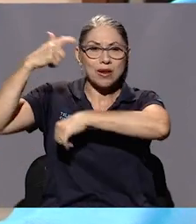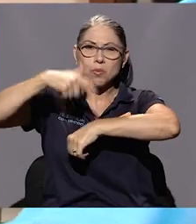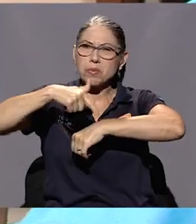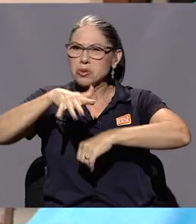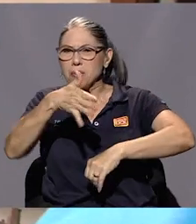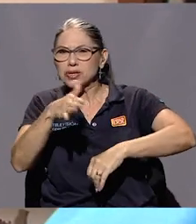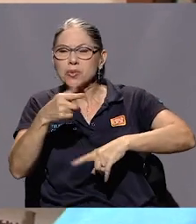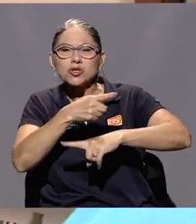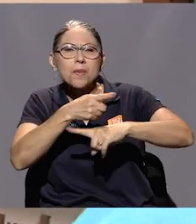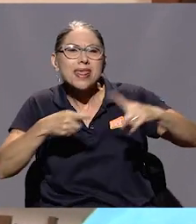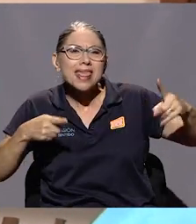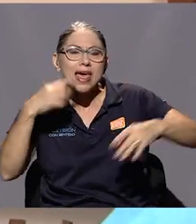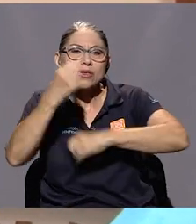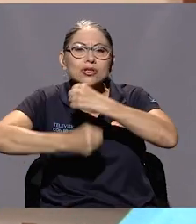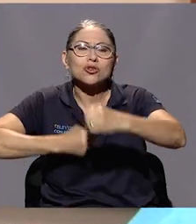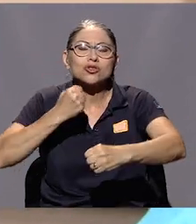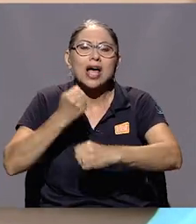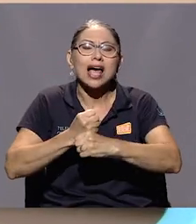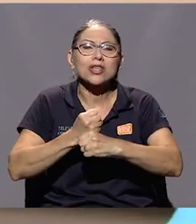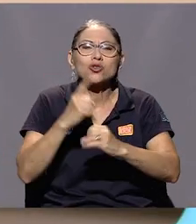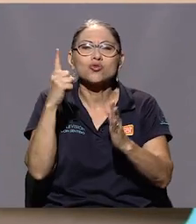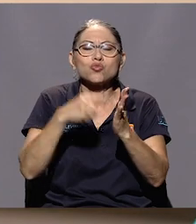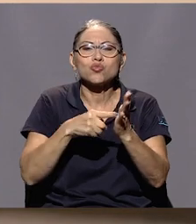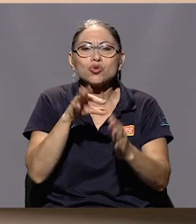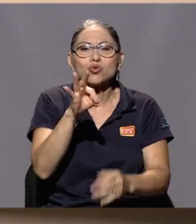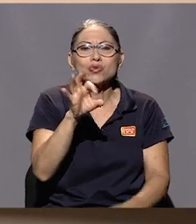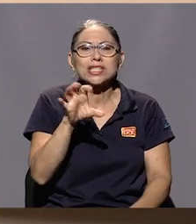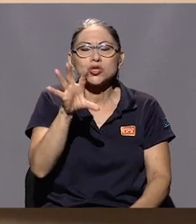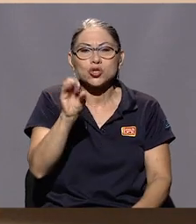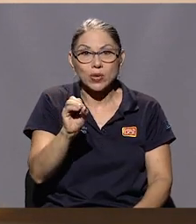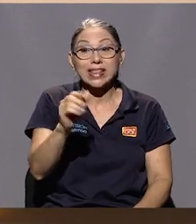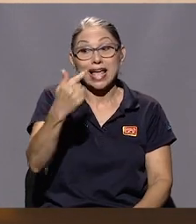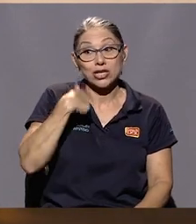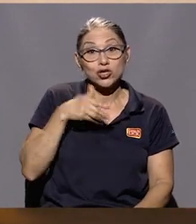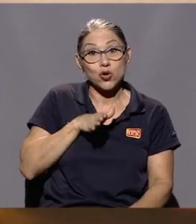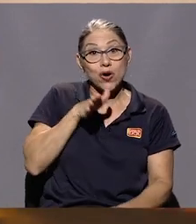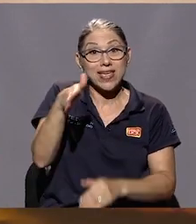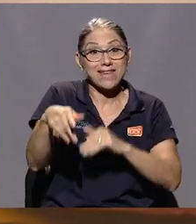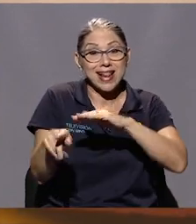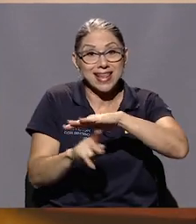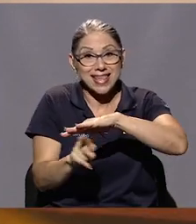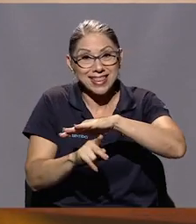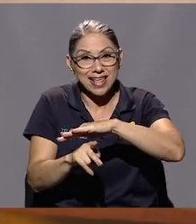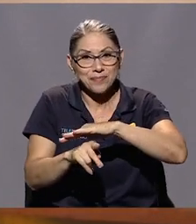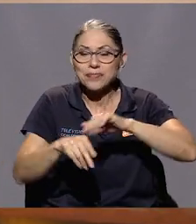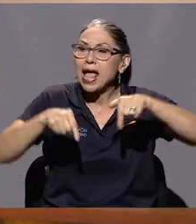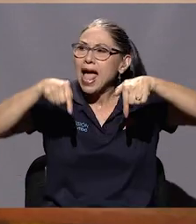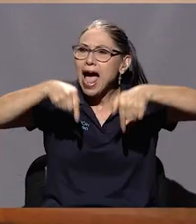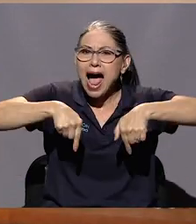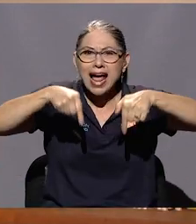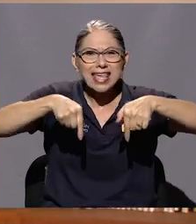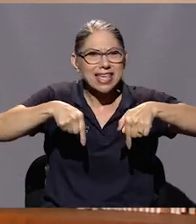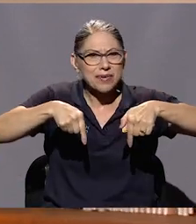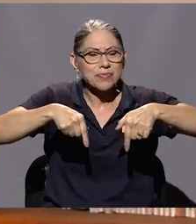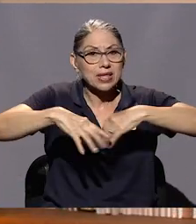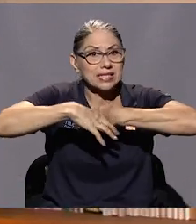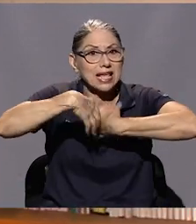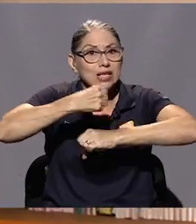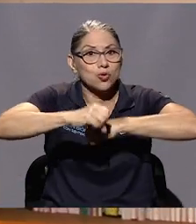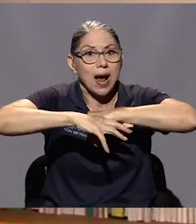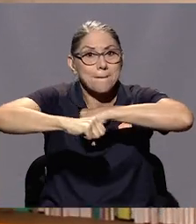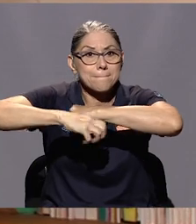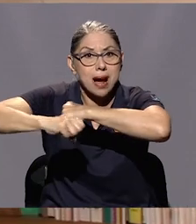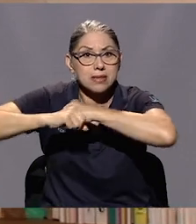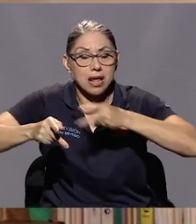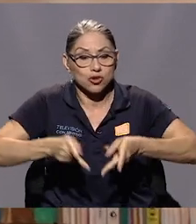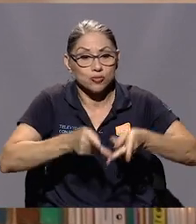a mediados de la década de los cincuenta, yo iba al kinder. Hubo una campaña aquí en los